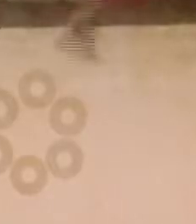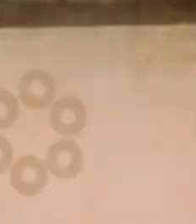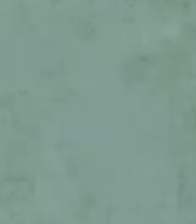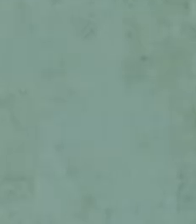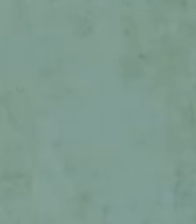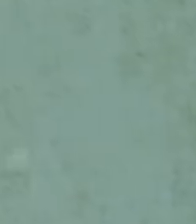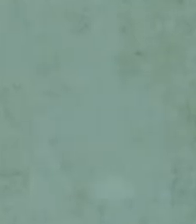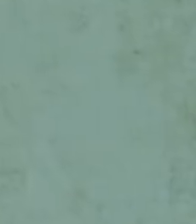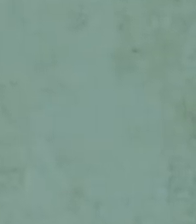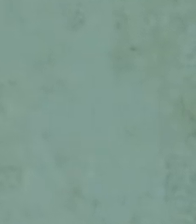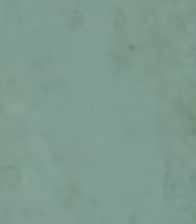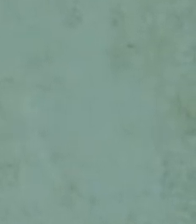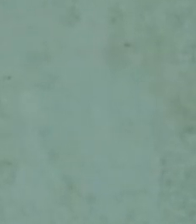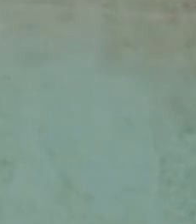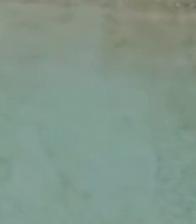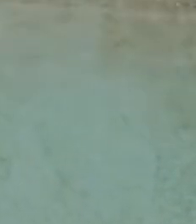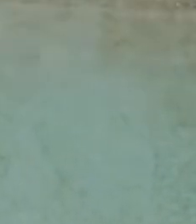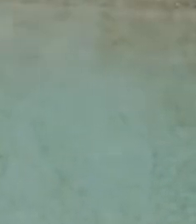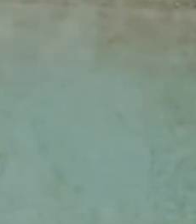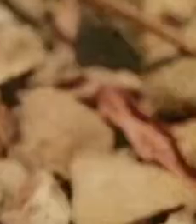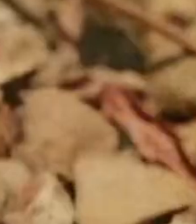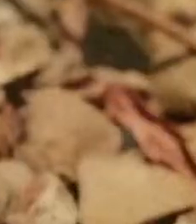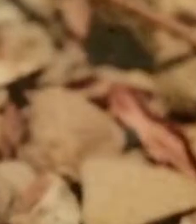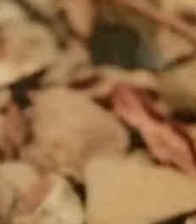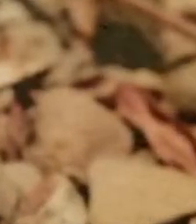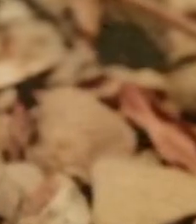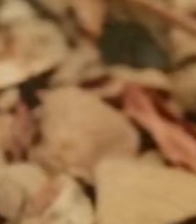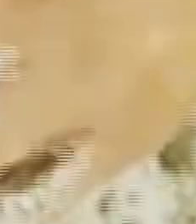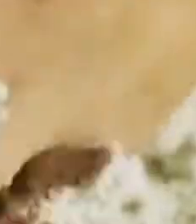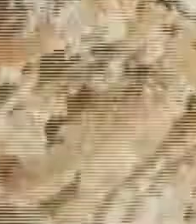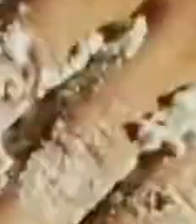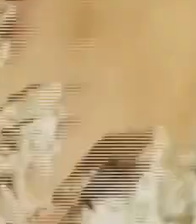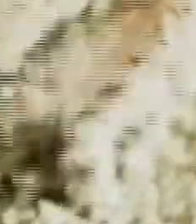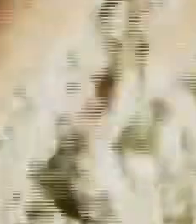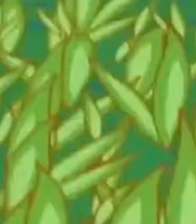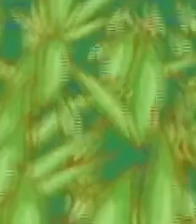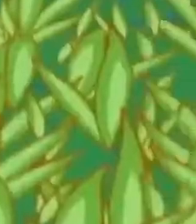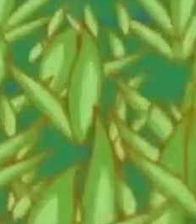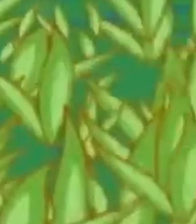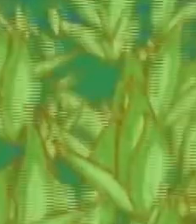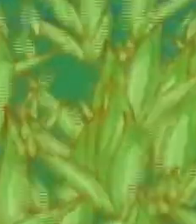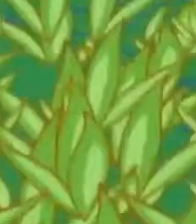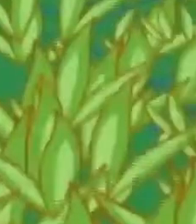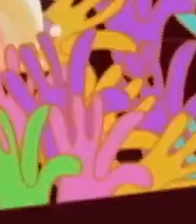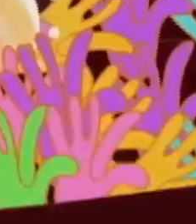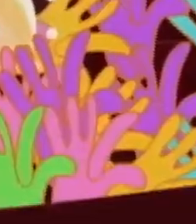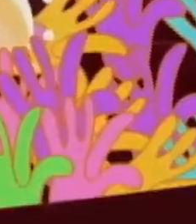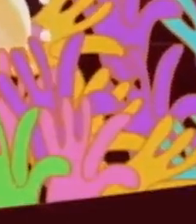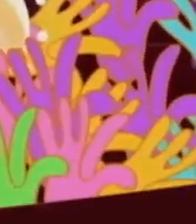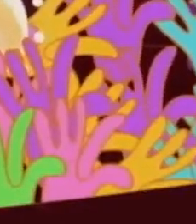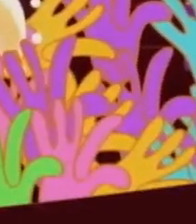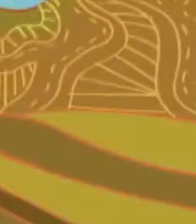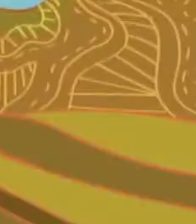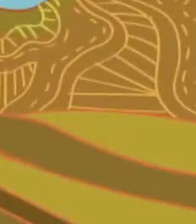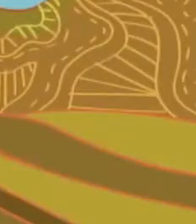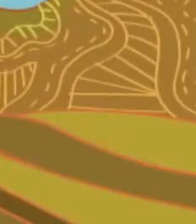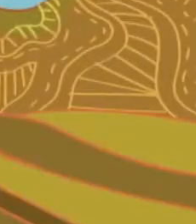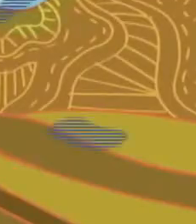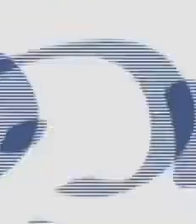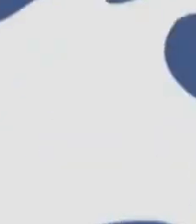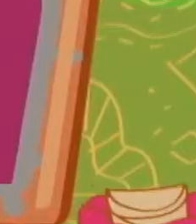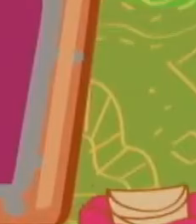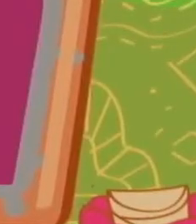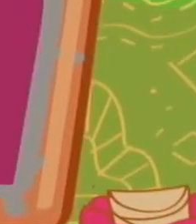conocer la sabiduría y tradición de un pueblo ancestral. Es a través de cuentos y leyendas que los